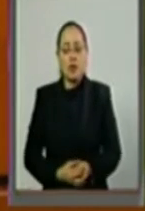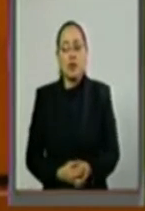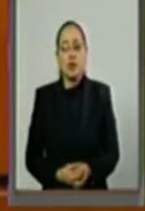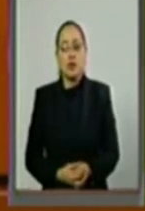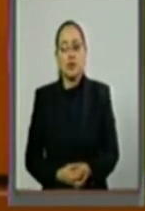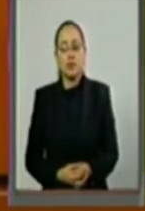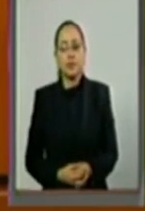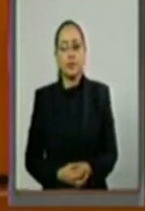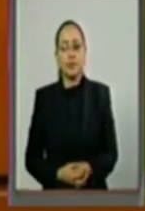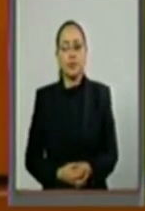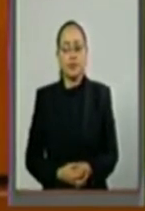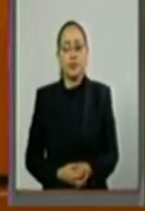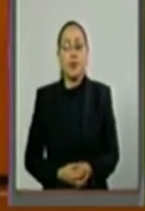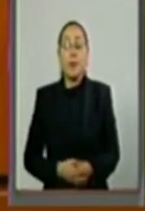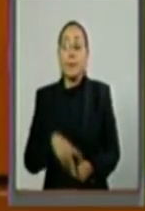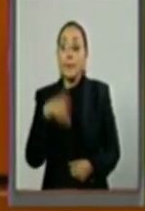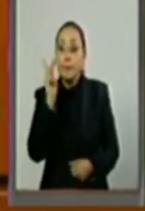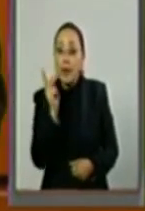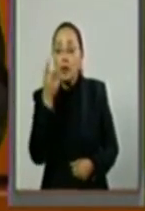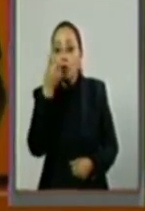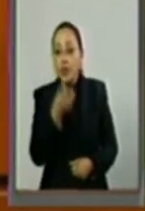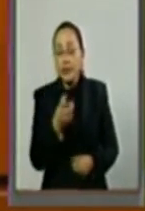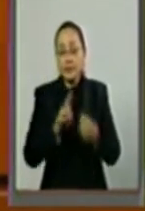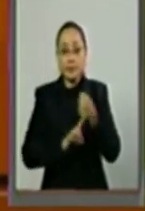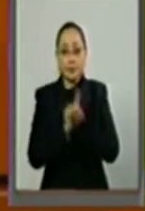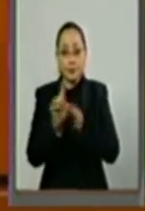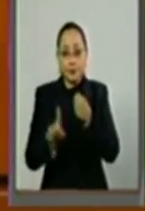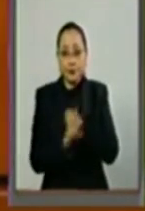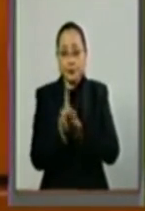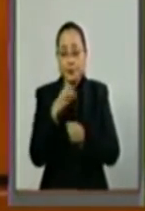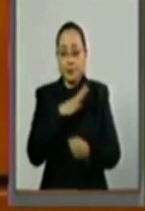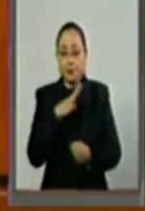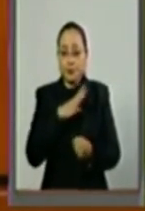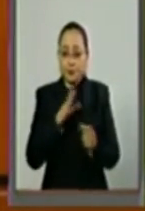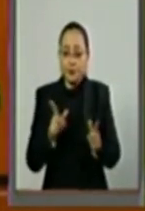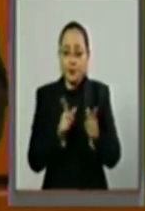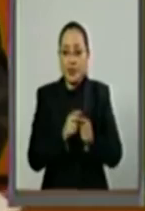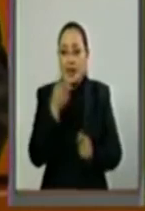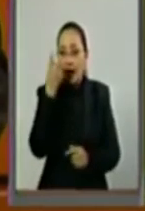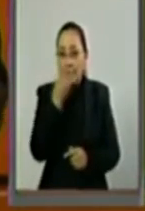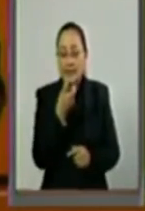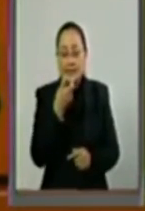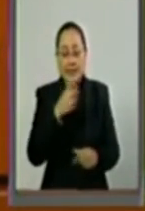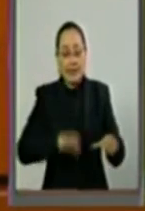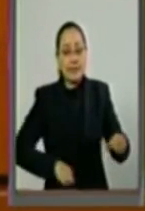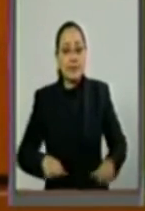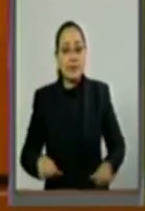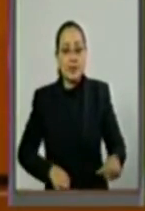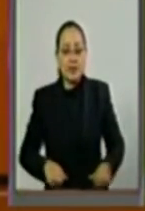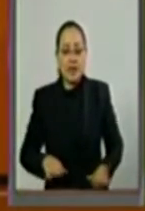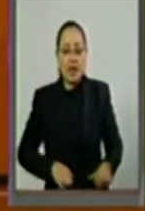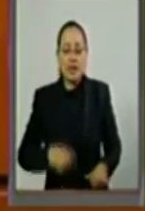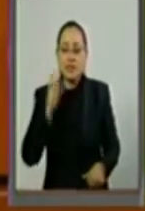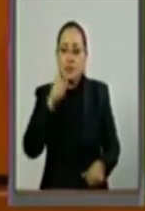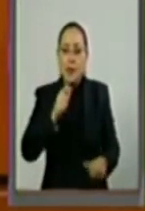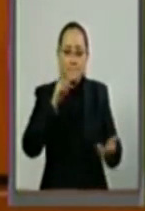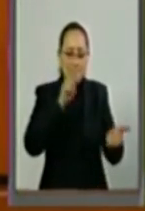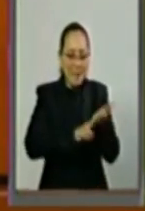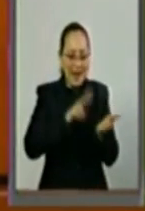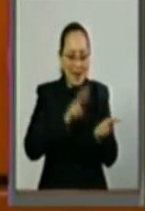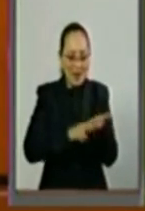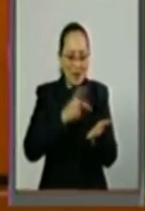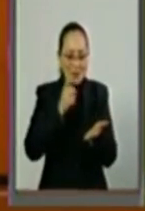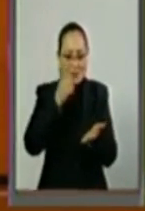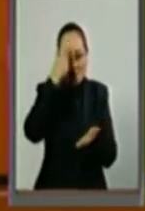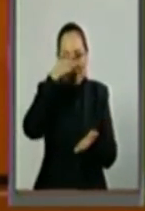Sin embargo, uno de los problemas que presenta esta actividad son las altas cuotas que al momento